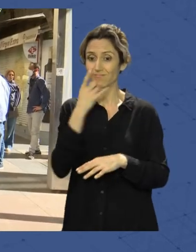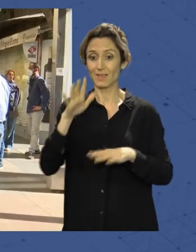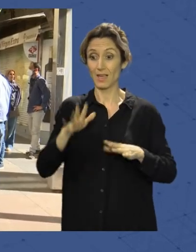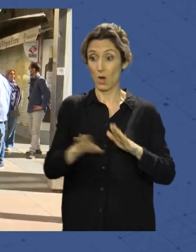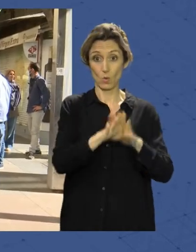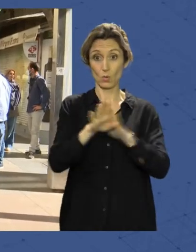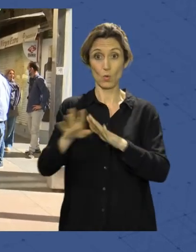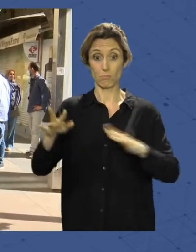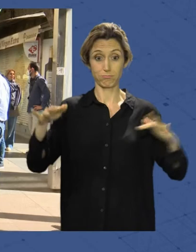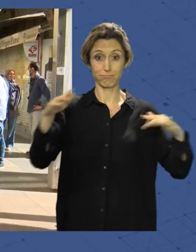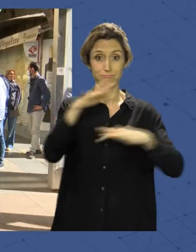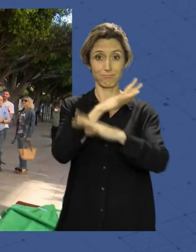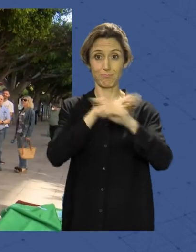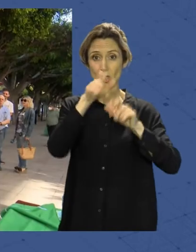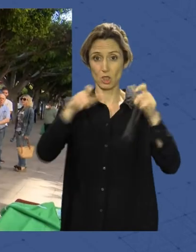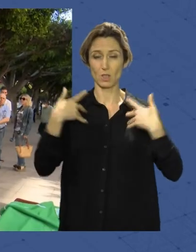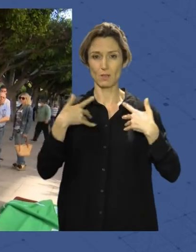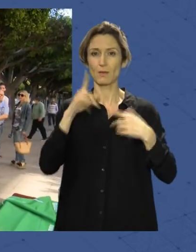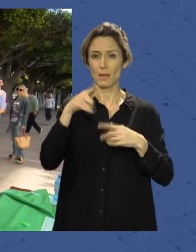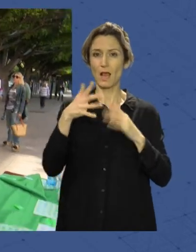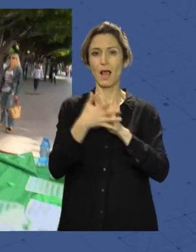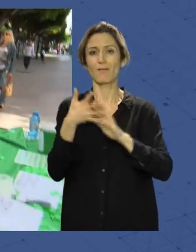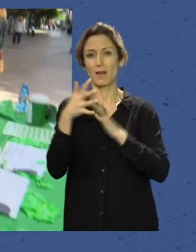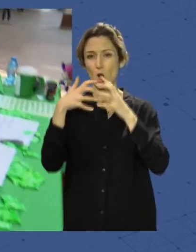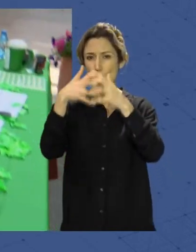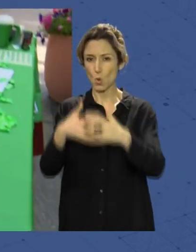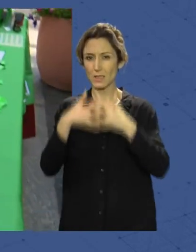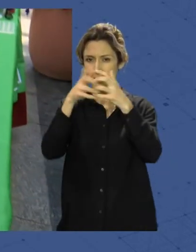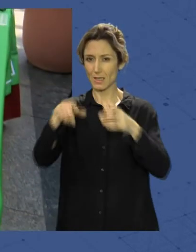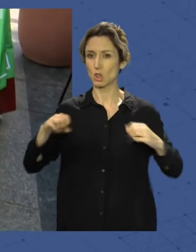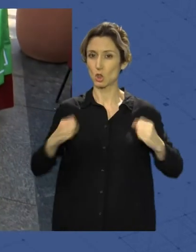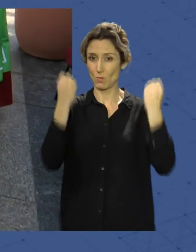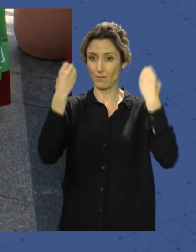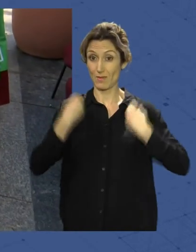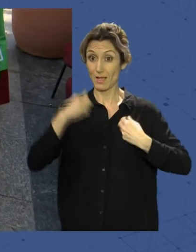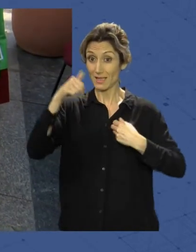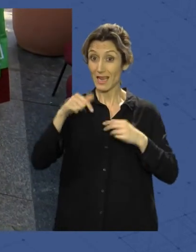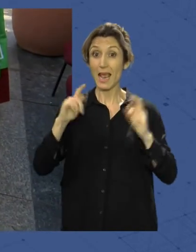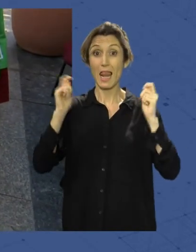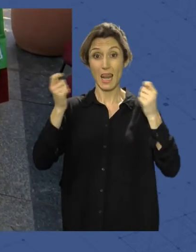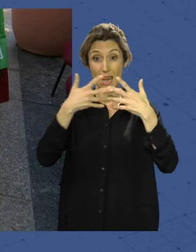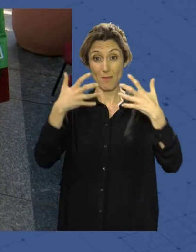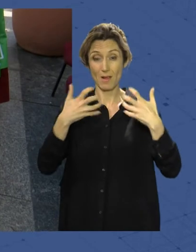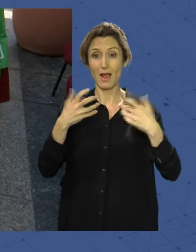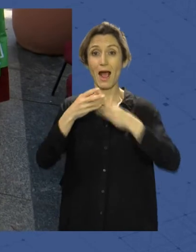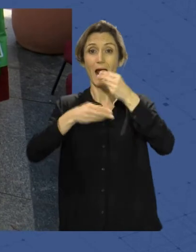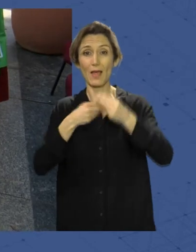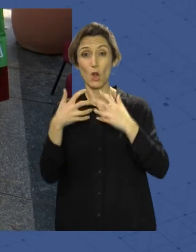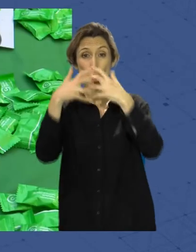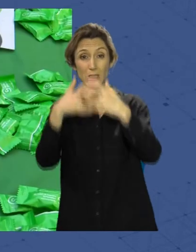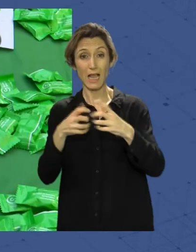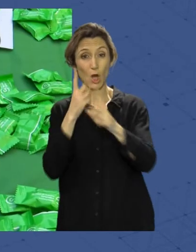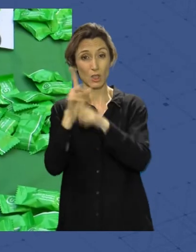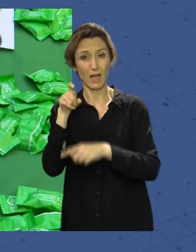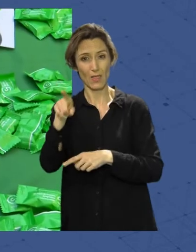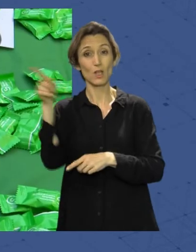pero también es hablar de lucha, de supervivencia. De hecho, el lema de esta acuestación es haz de la lucha contra el cáncer tu